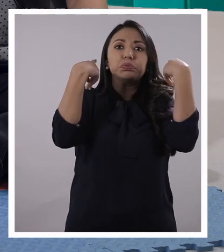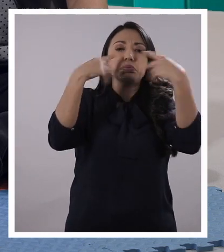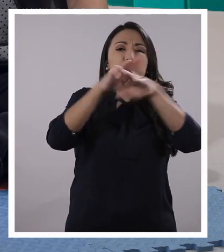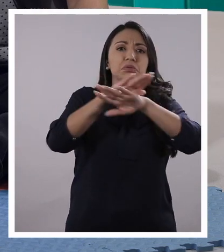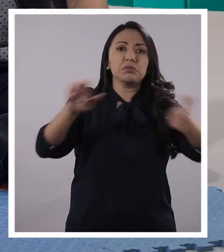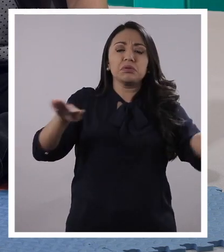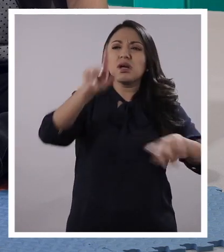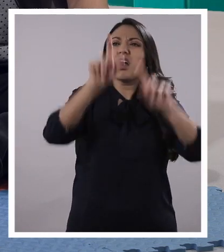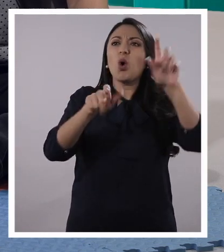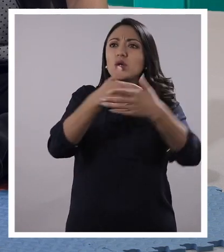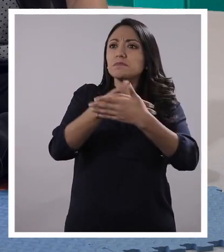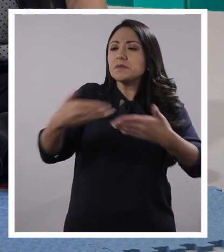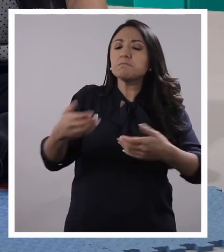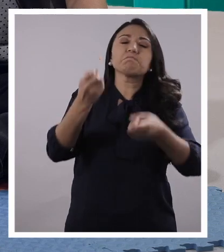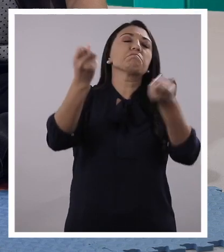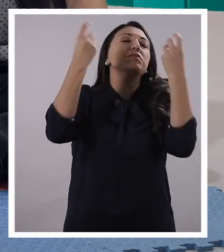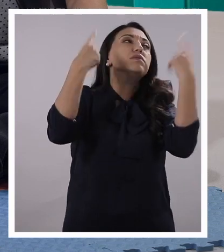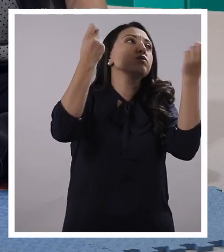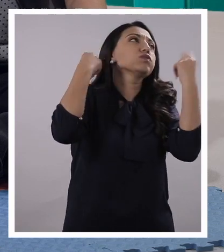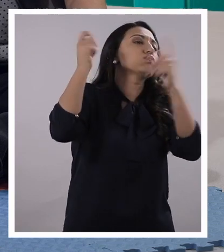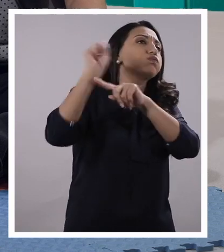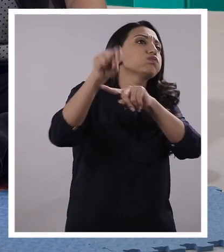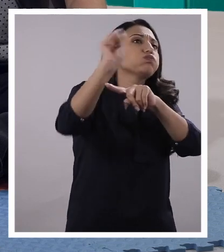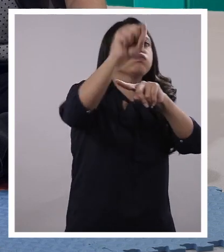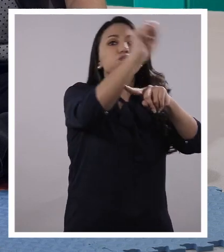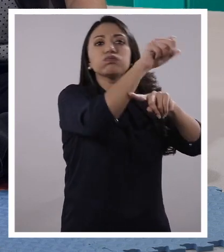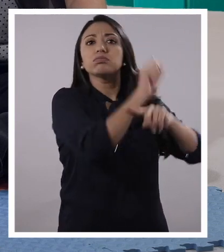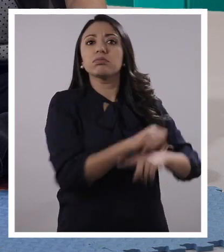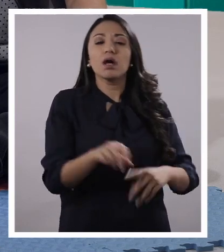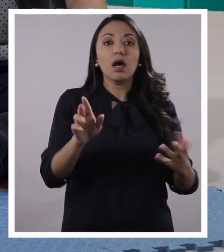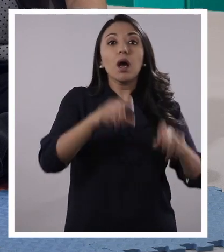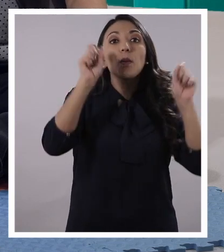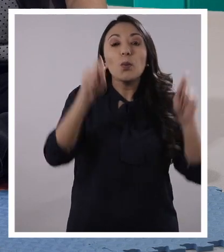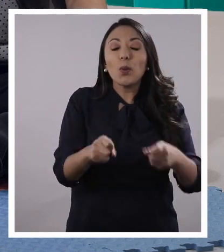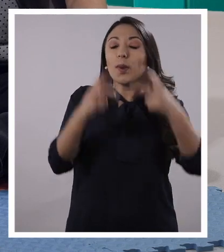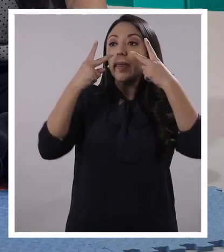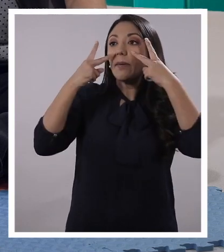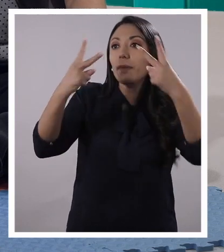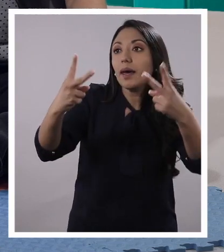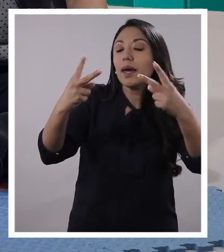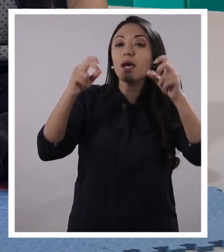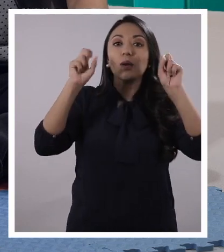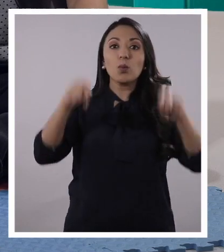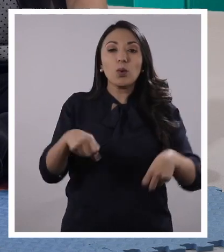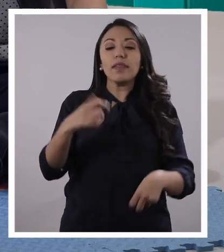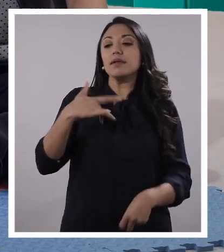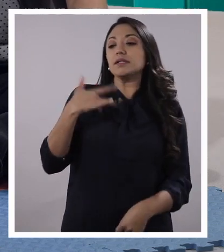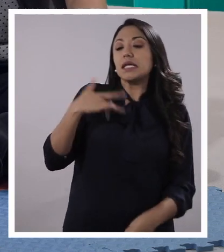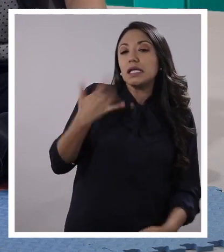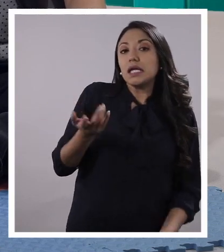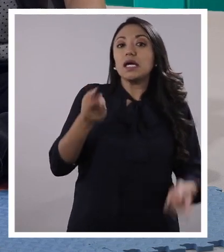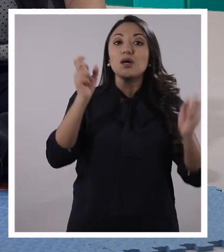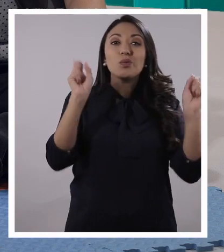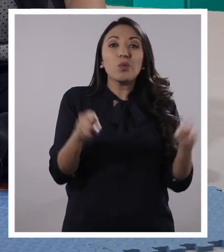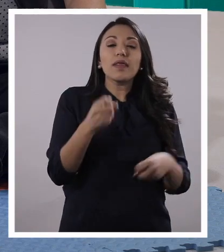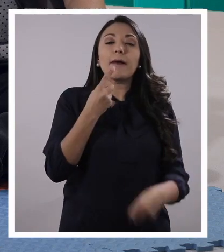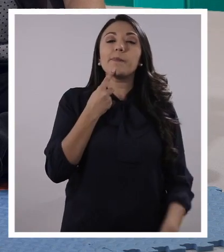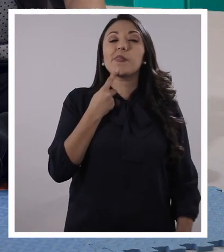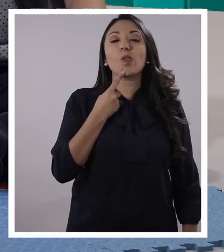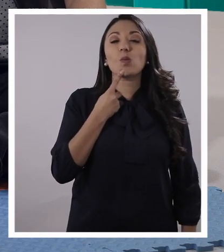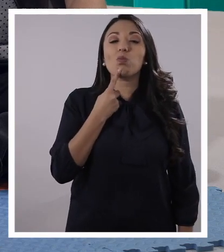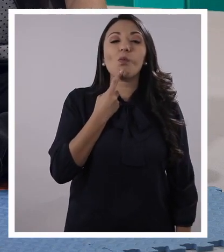maravillosas que tenemos a nuestro alrededor. Lo que podemos escuchar, lo que podemos ver, lo que podemos sentir, lo que podemos saborear.